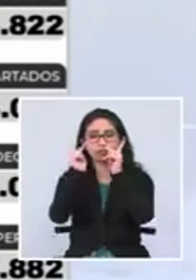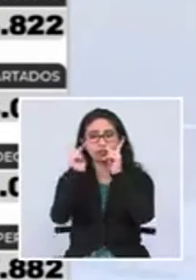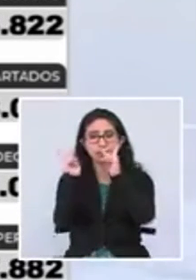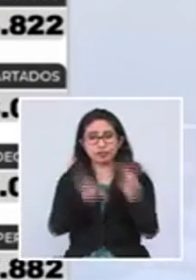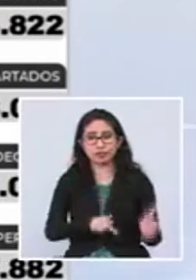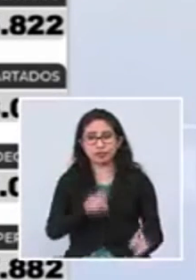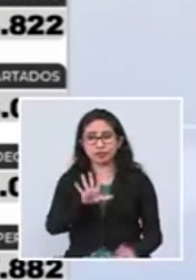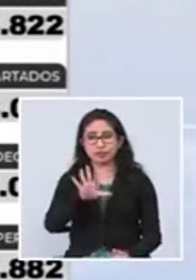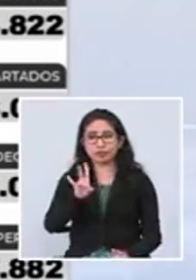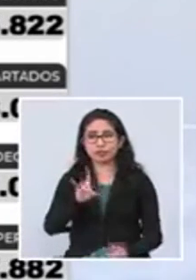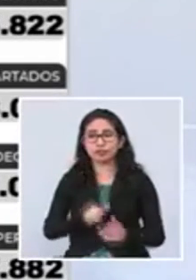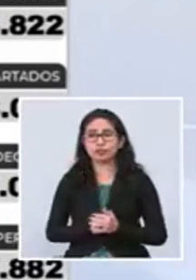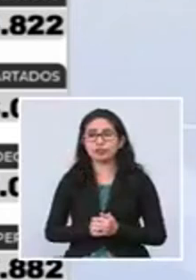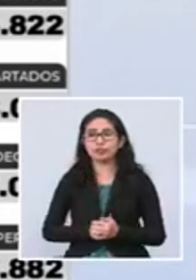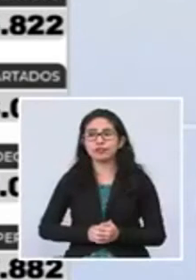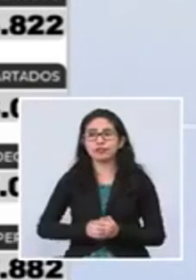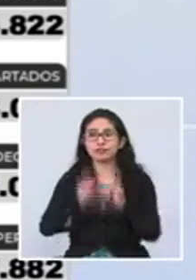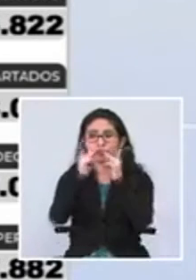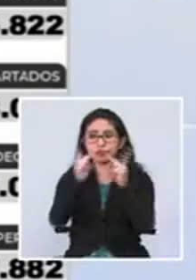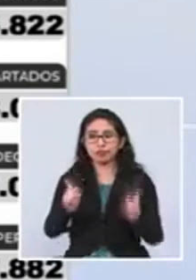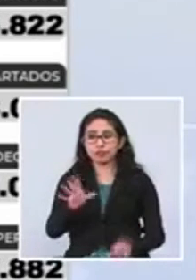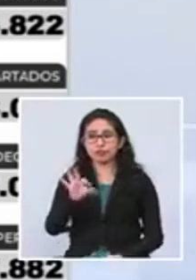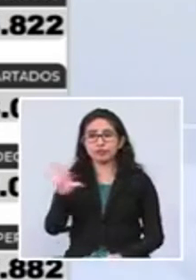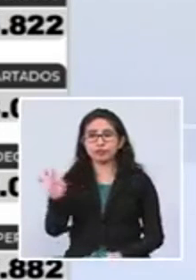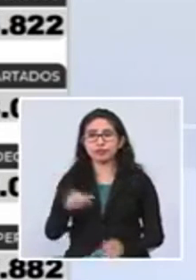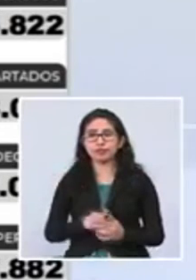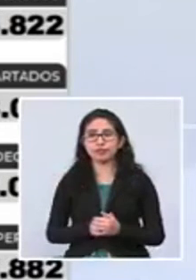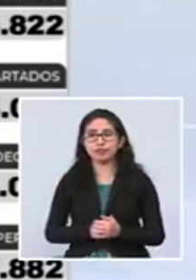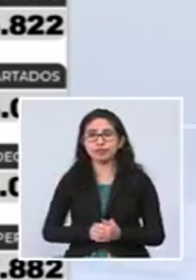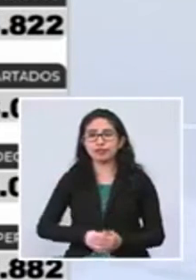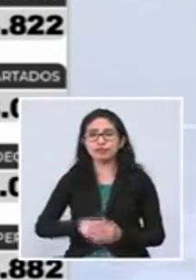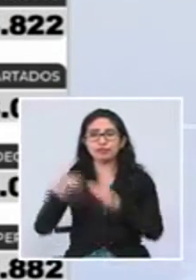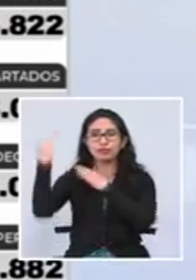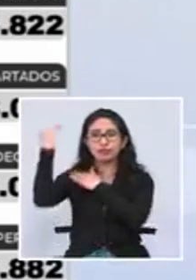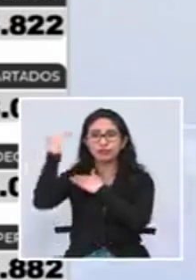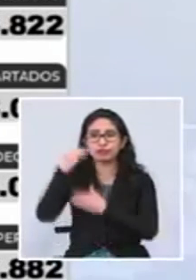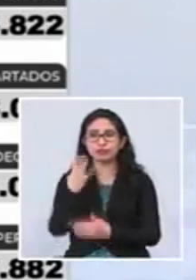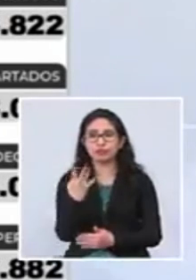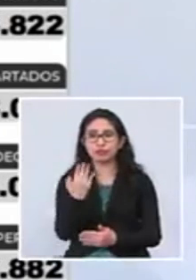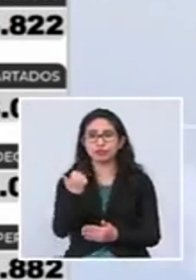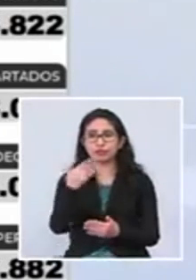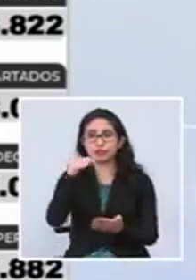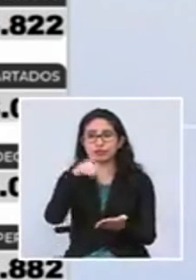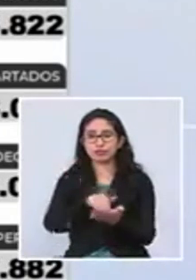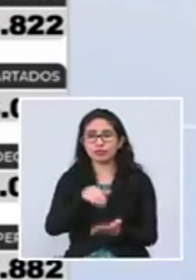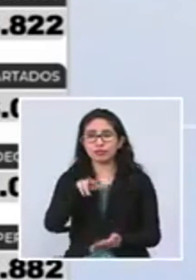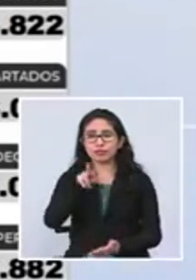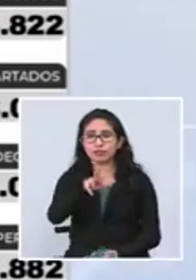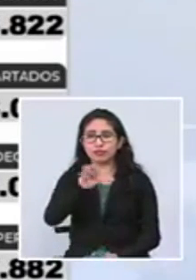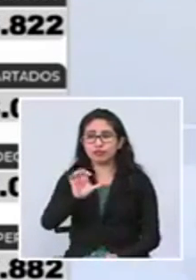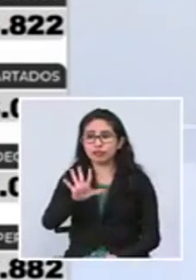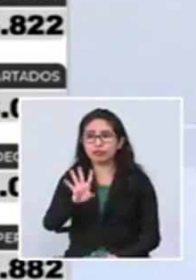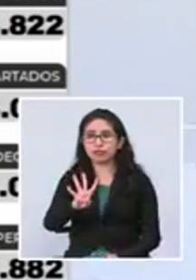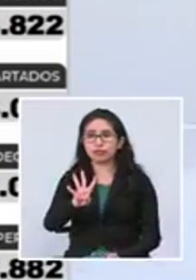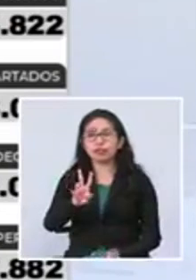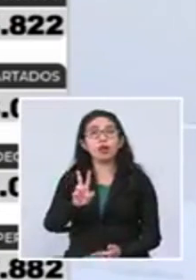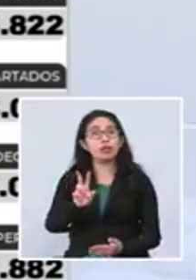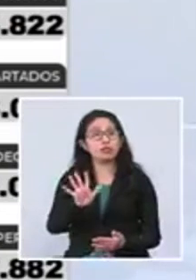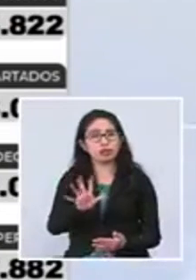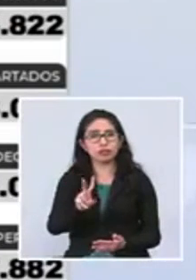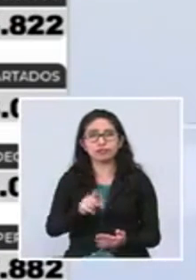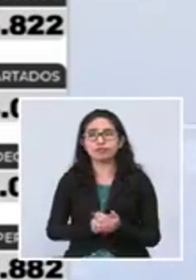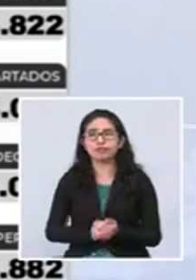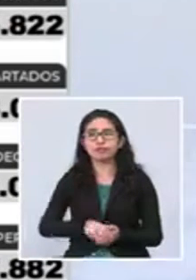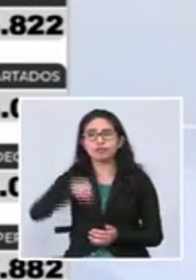57, Potosí, 99, Santa Cruz, 15.352, Tarija,